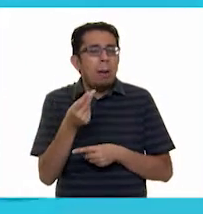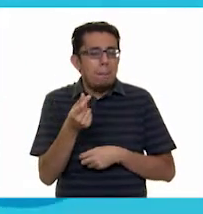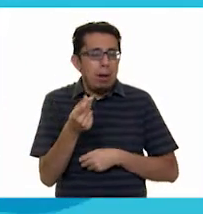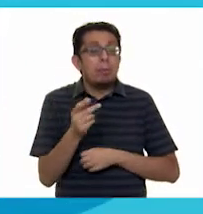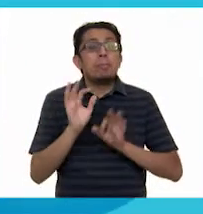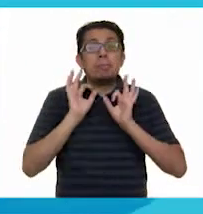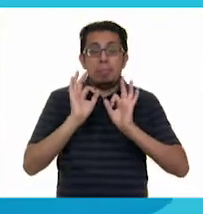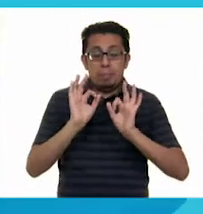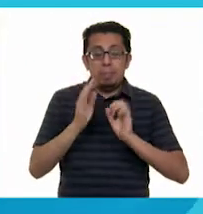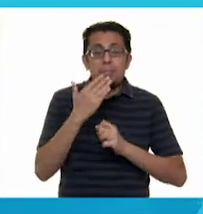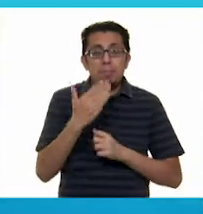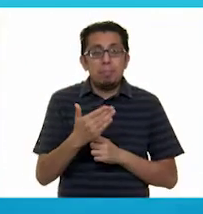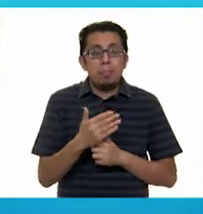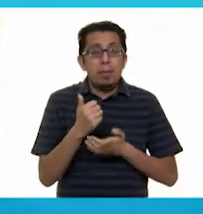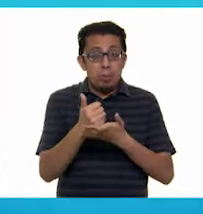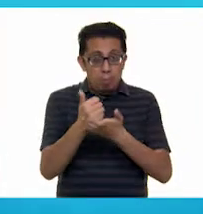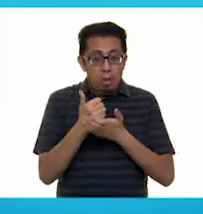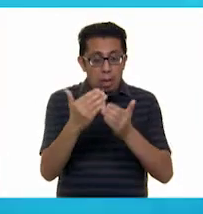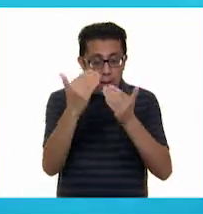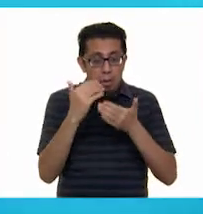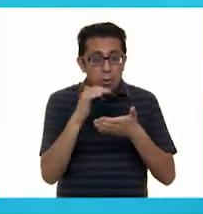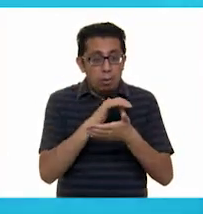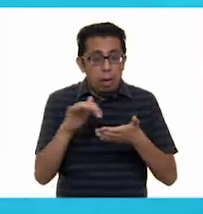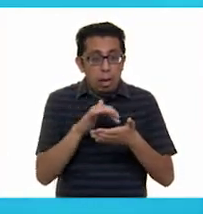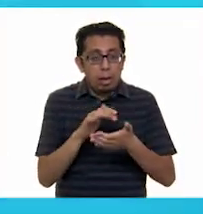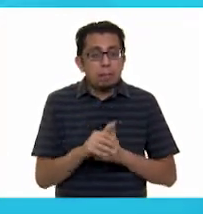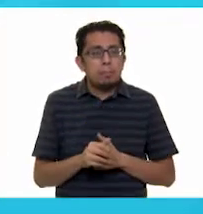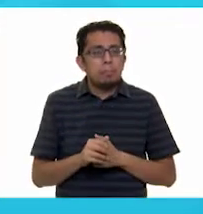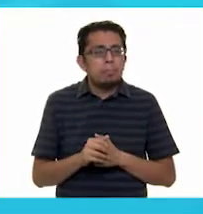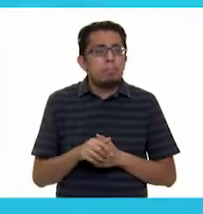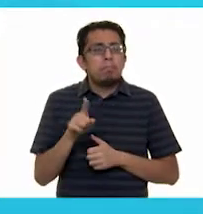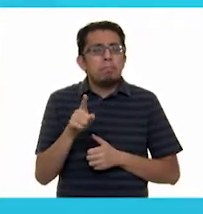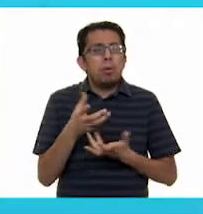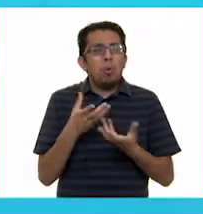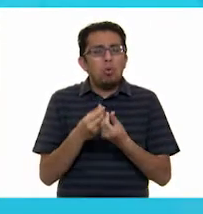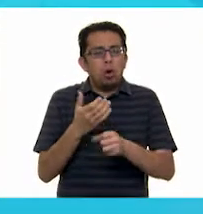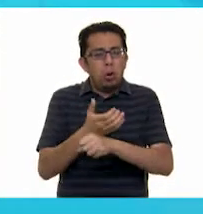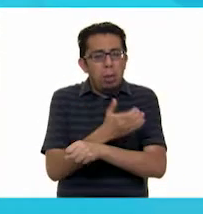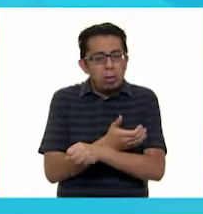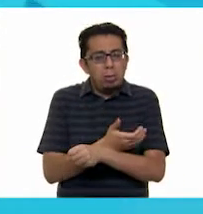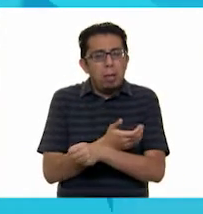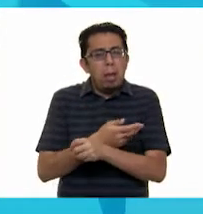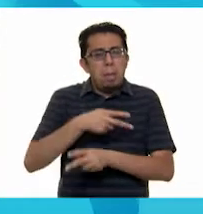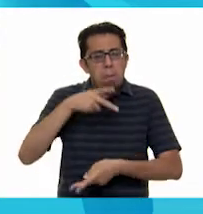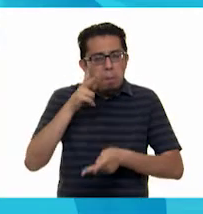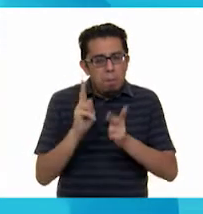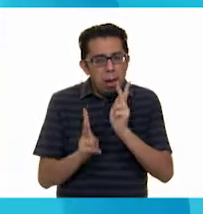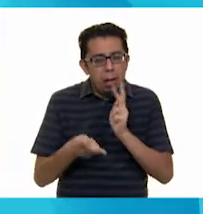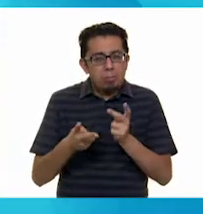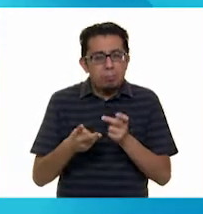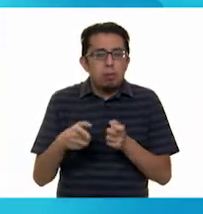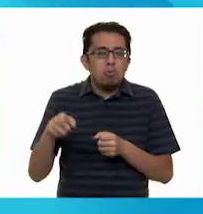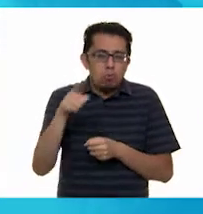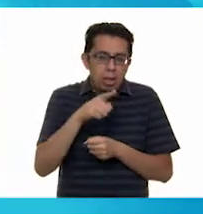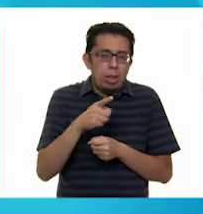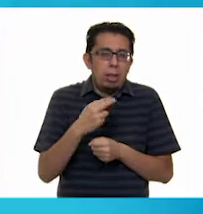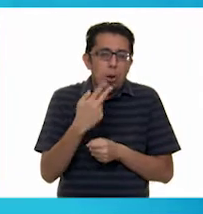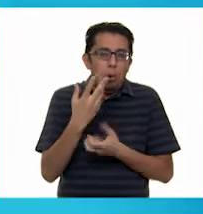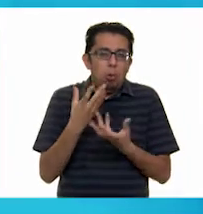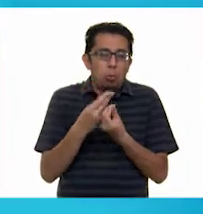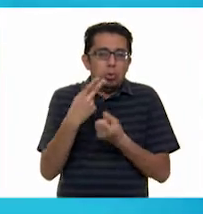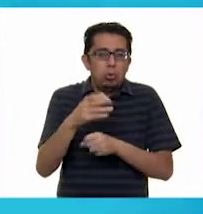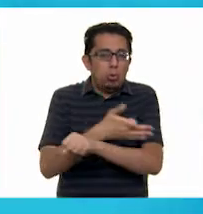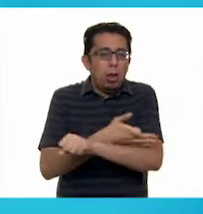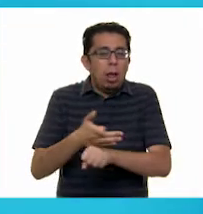¡Perfecto! ¿Me ayudas a leer lo de abajo, las indicaciones de abajo? Platiquen con sus compañeros, bueno, en este caso ya sabemos que en casa con nuestra familia.